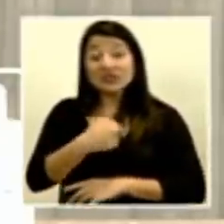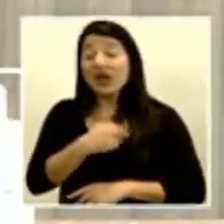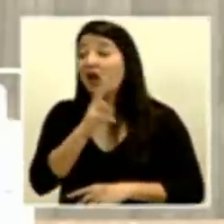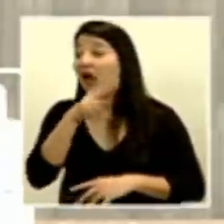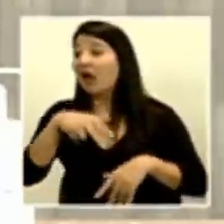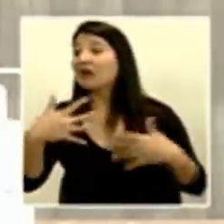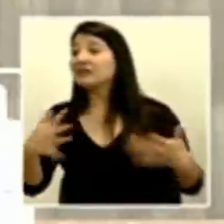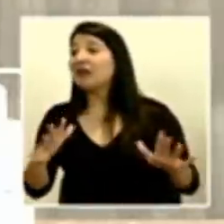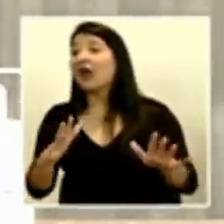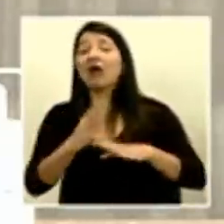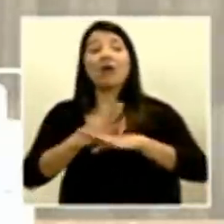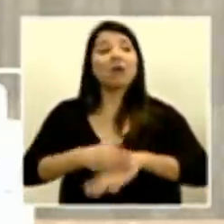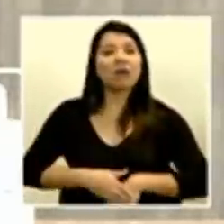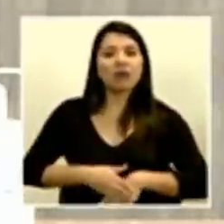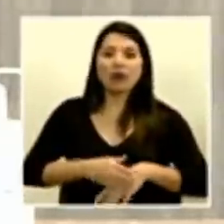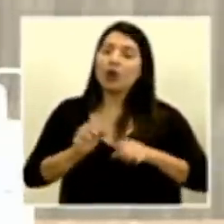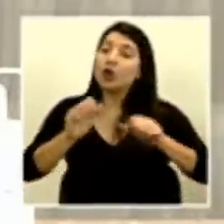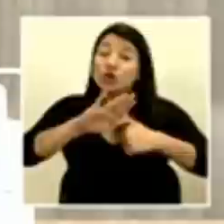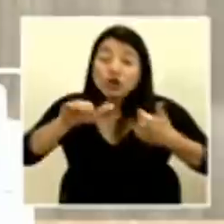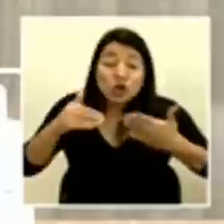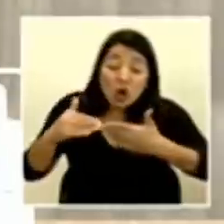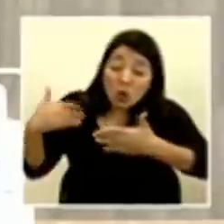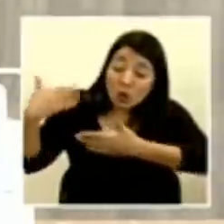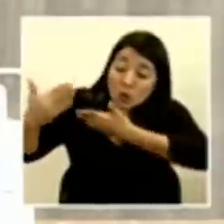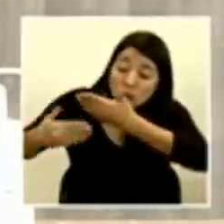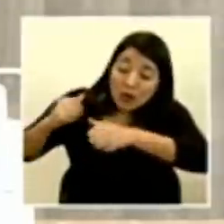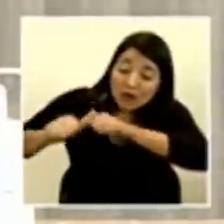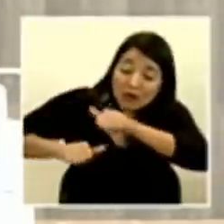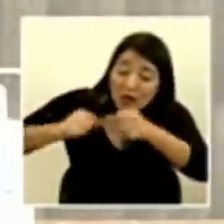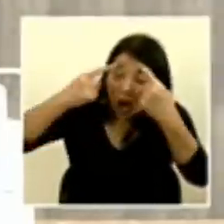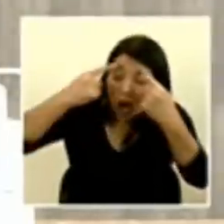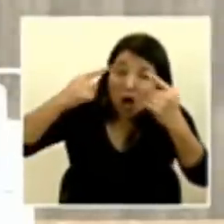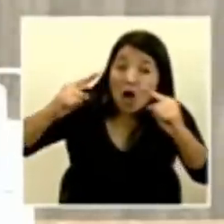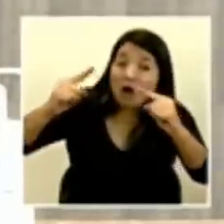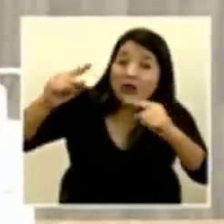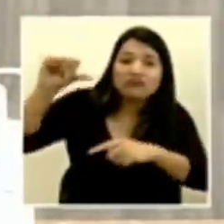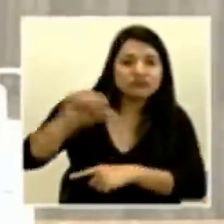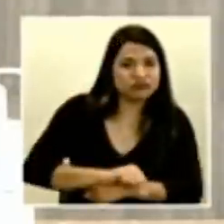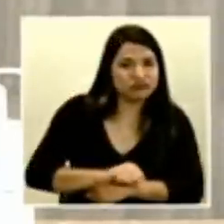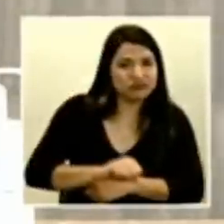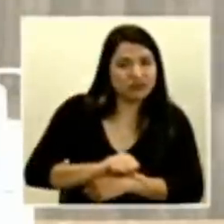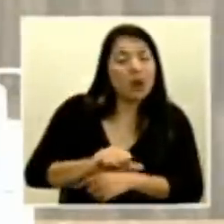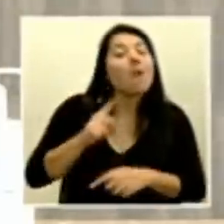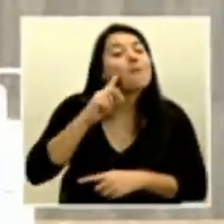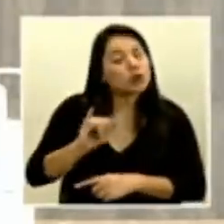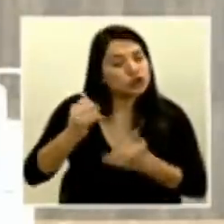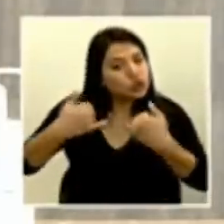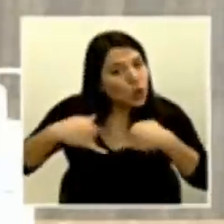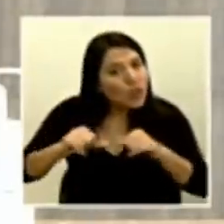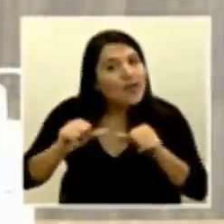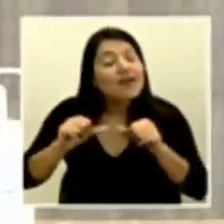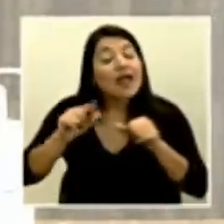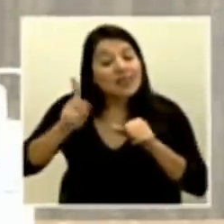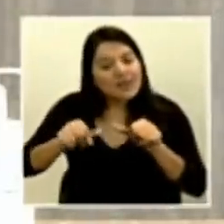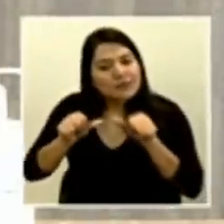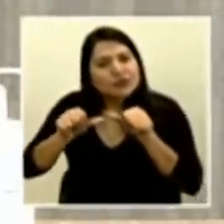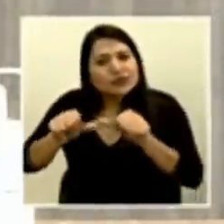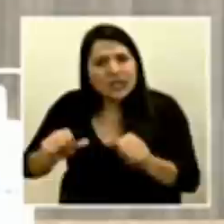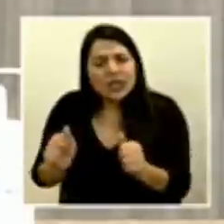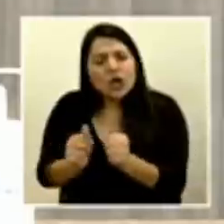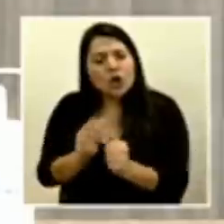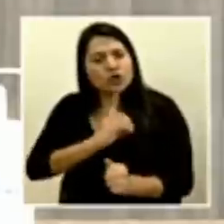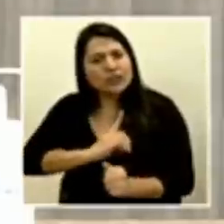borda. Entonces por eso es que tenemos que hacer las cosas con mucho cuidado, con mucha cautela, con mucha disciplina, con muchas ganas